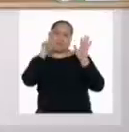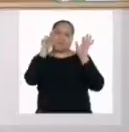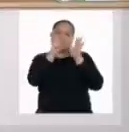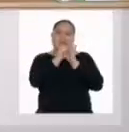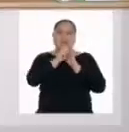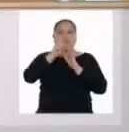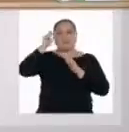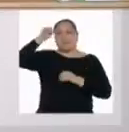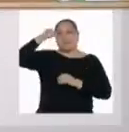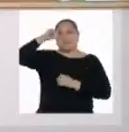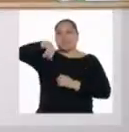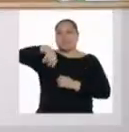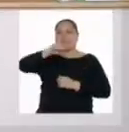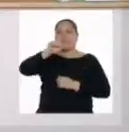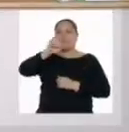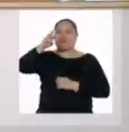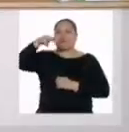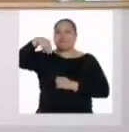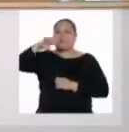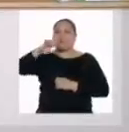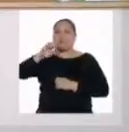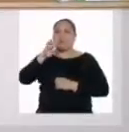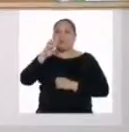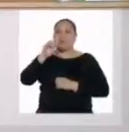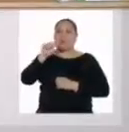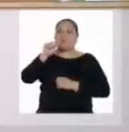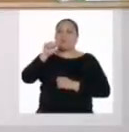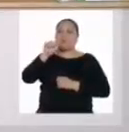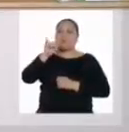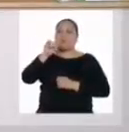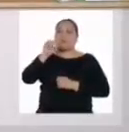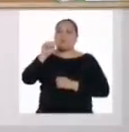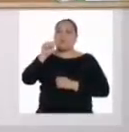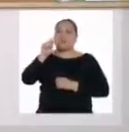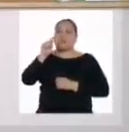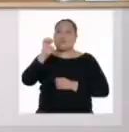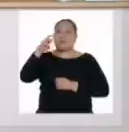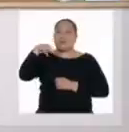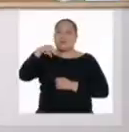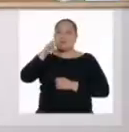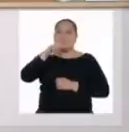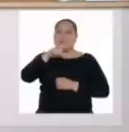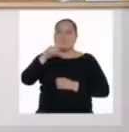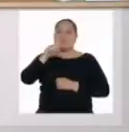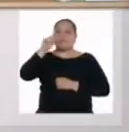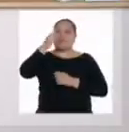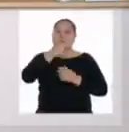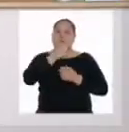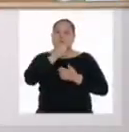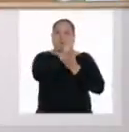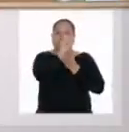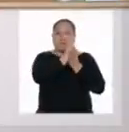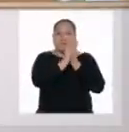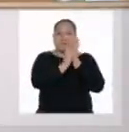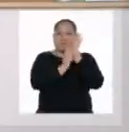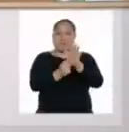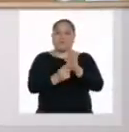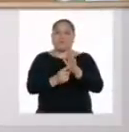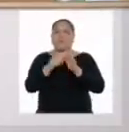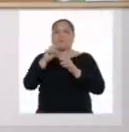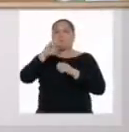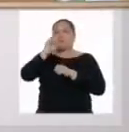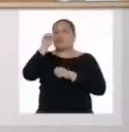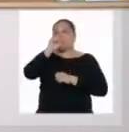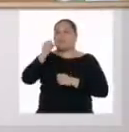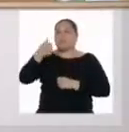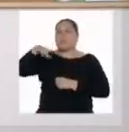remite a Jaime Bausate y Mesa y a la primera publicación periodística en el siglo XVIII. Pero este año se lo dedicamos